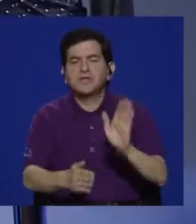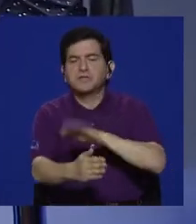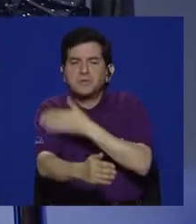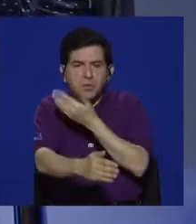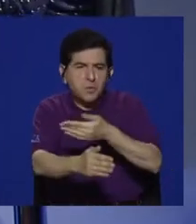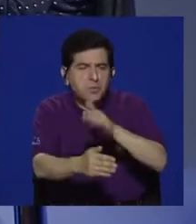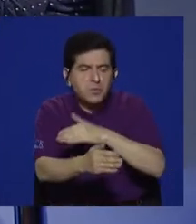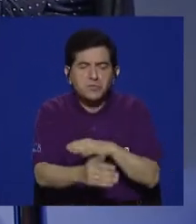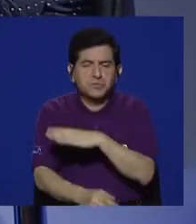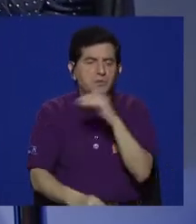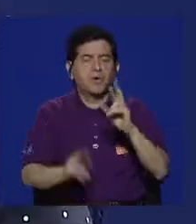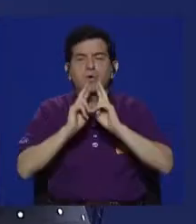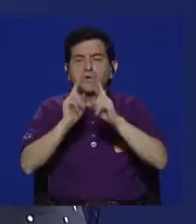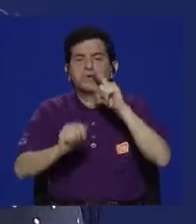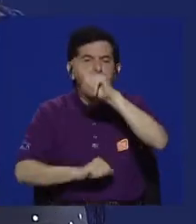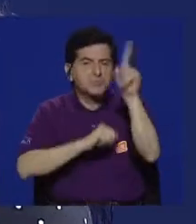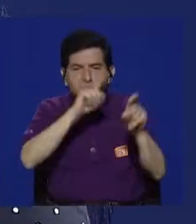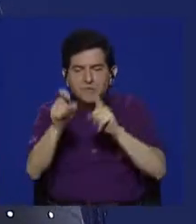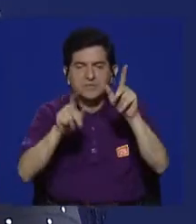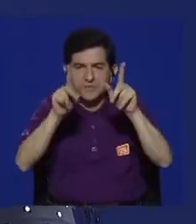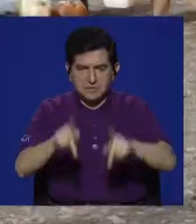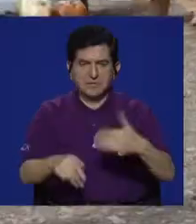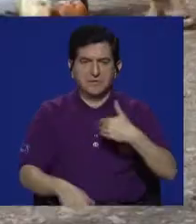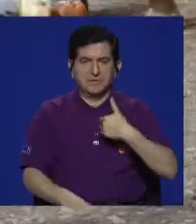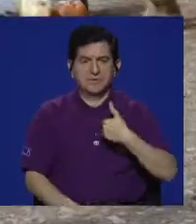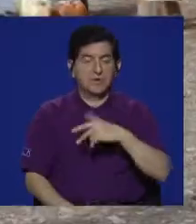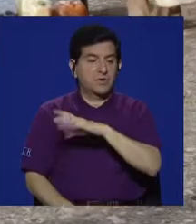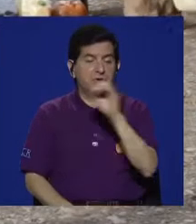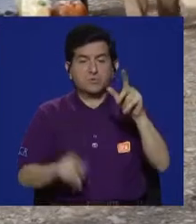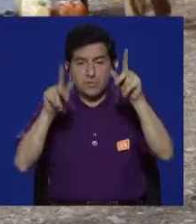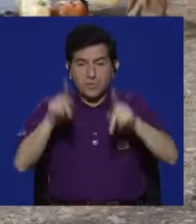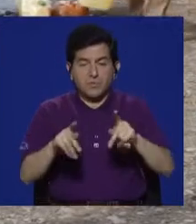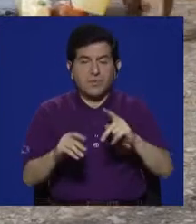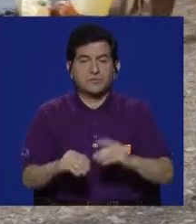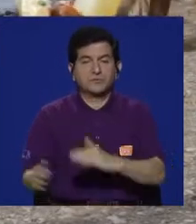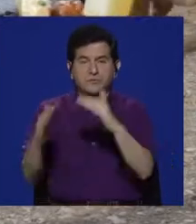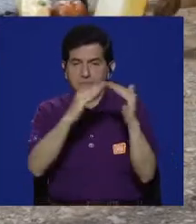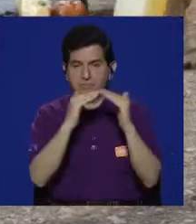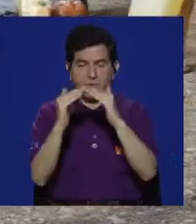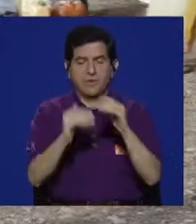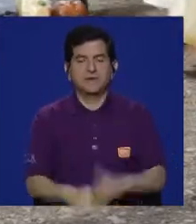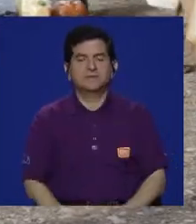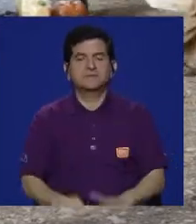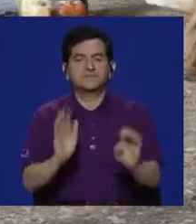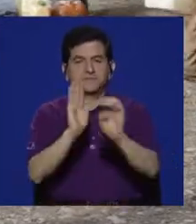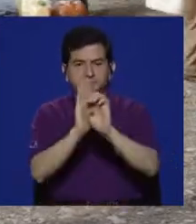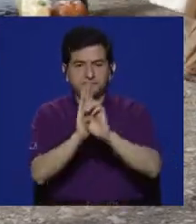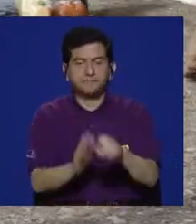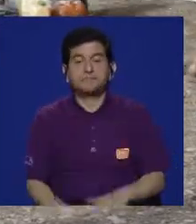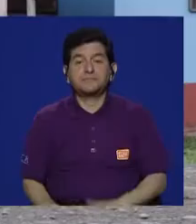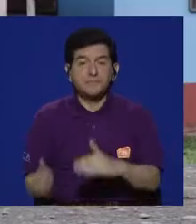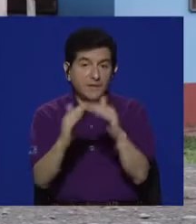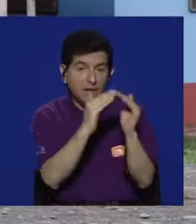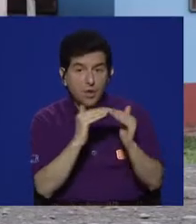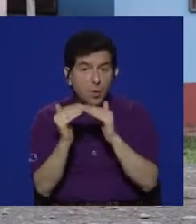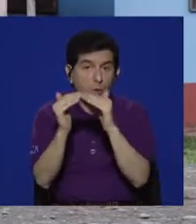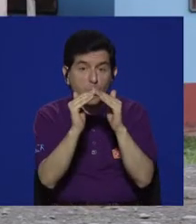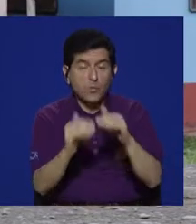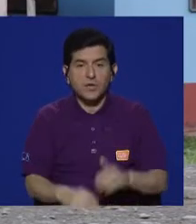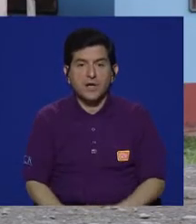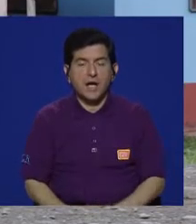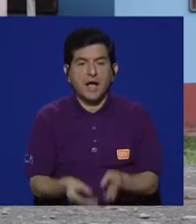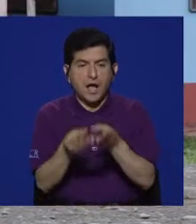conversar, para hacer música, para responder preguntas que tiene la ciudadanía o la gente de la comunidad. Entonces, por ejemplo, hay